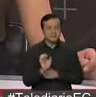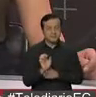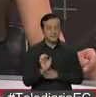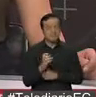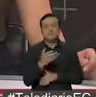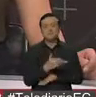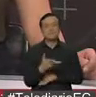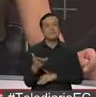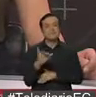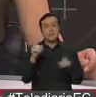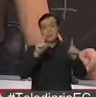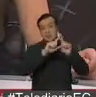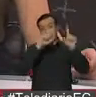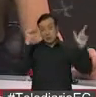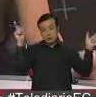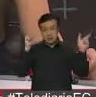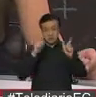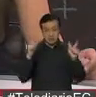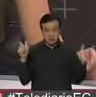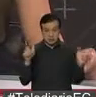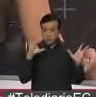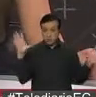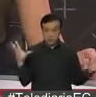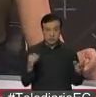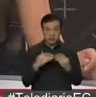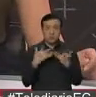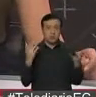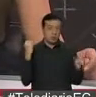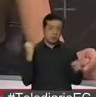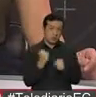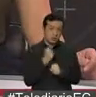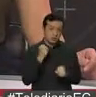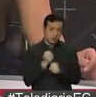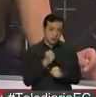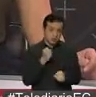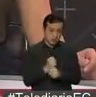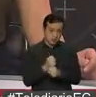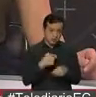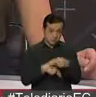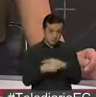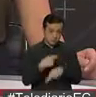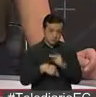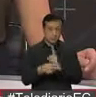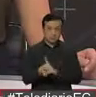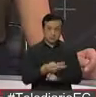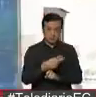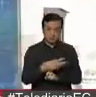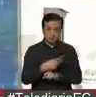Con ellas, las micro, pequeñas y medianas empresas trabajarán en el esquema del comercio electrónico.